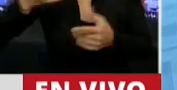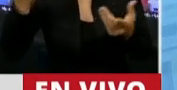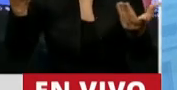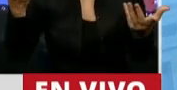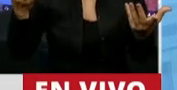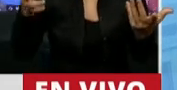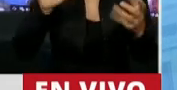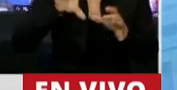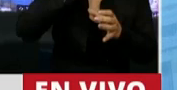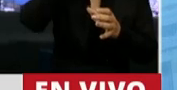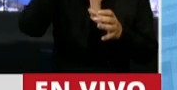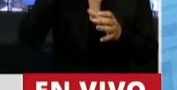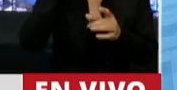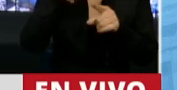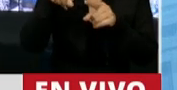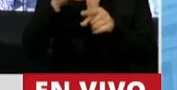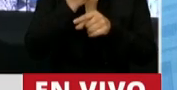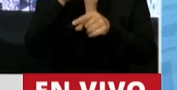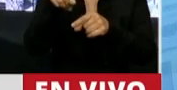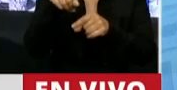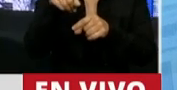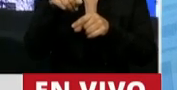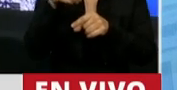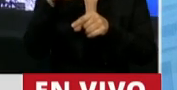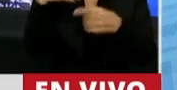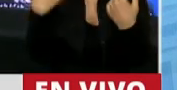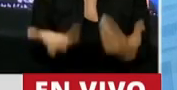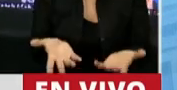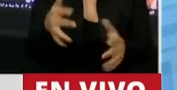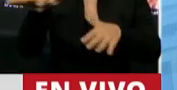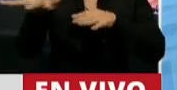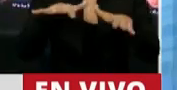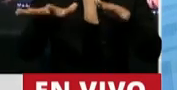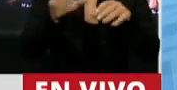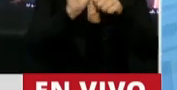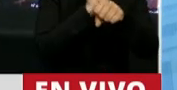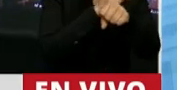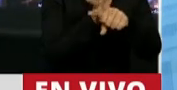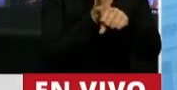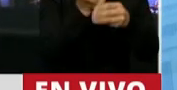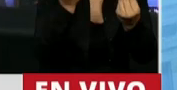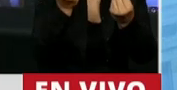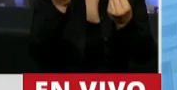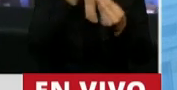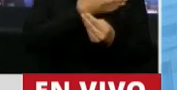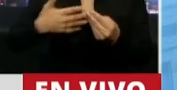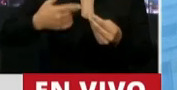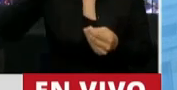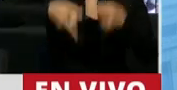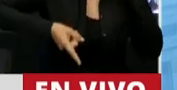provincias que han usado el virus para aplicar el totalitarismo.